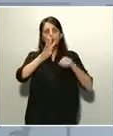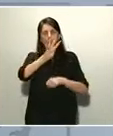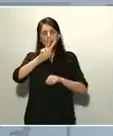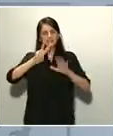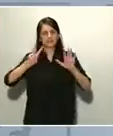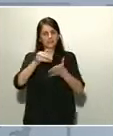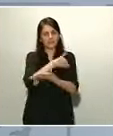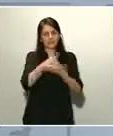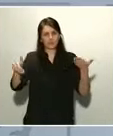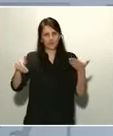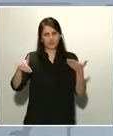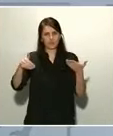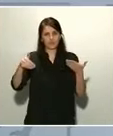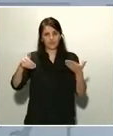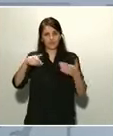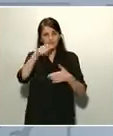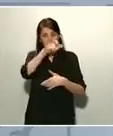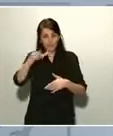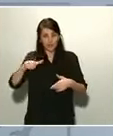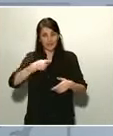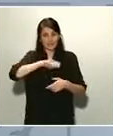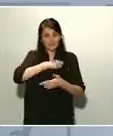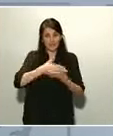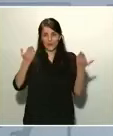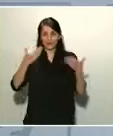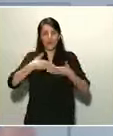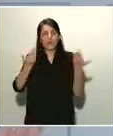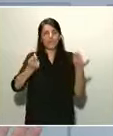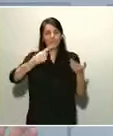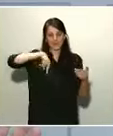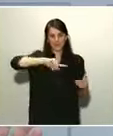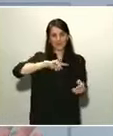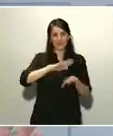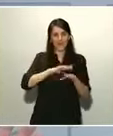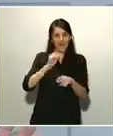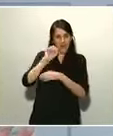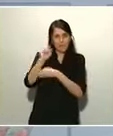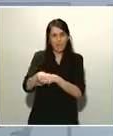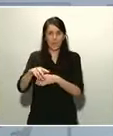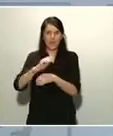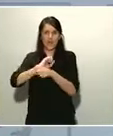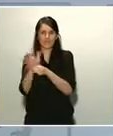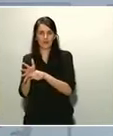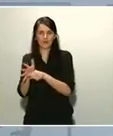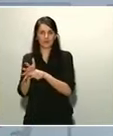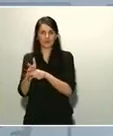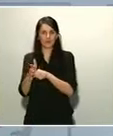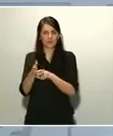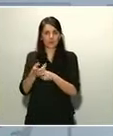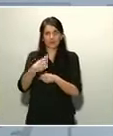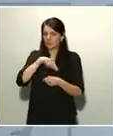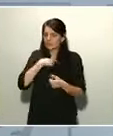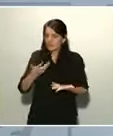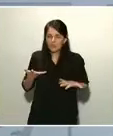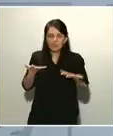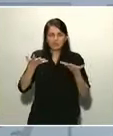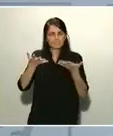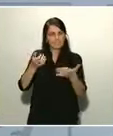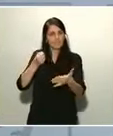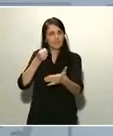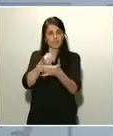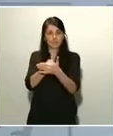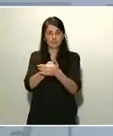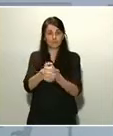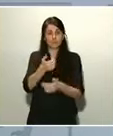Y si alguien marca distancia respecto al gobierno de España, nosotros nos acercaremos con la mayor disposición. Si alguien elude sus